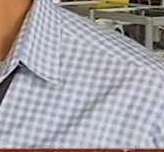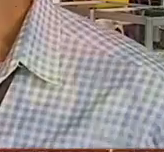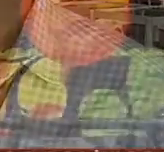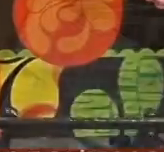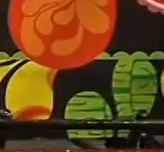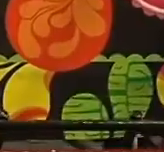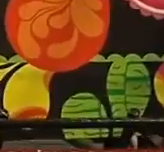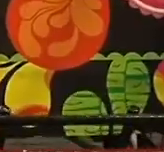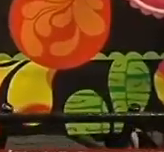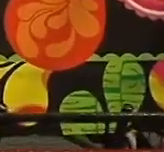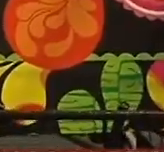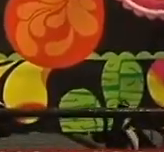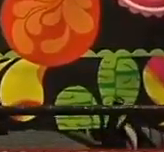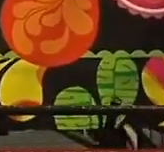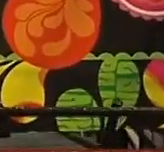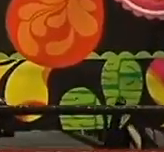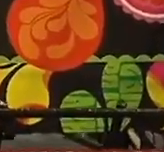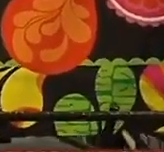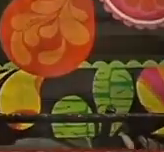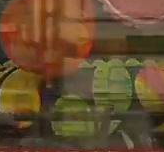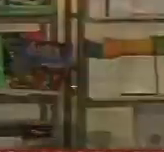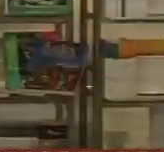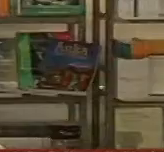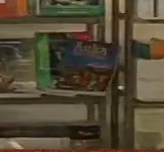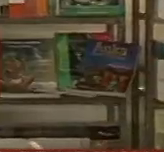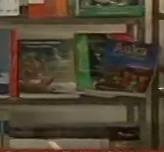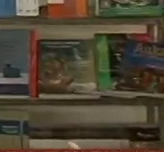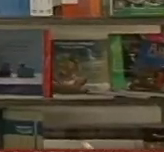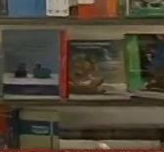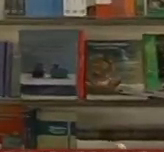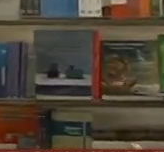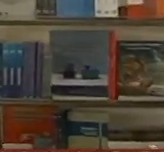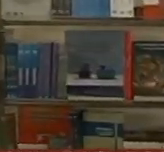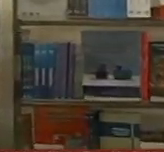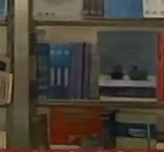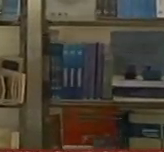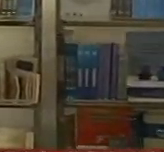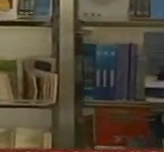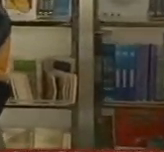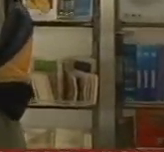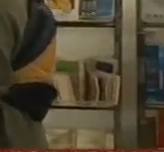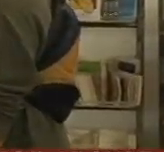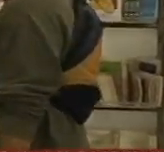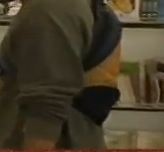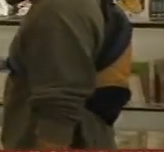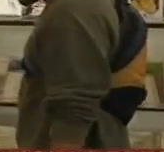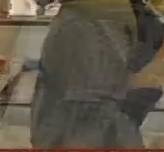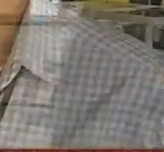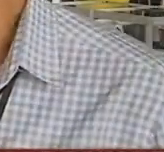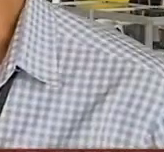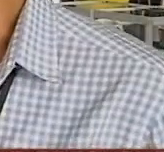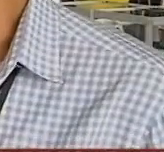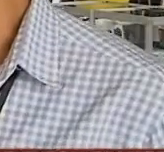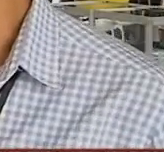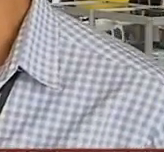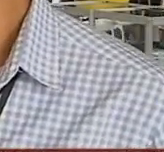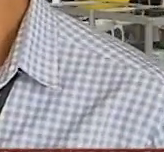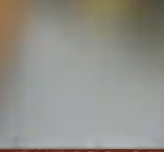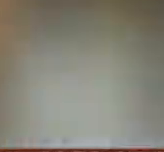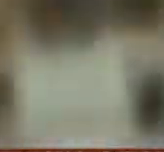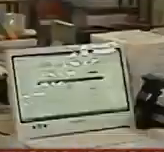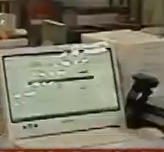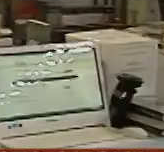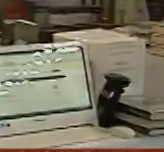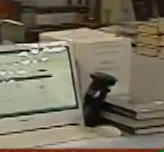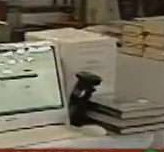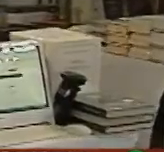pero encontramos ya una diversidad más amplia. El visitante viene por una cosa y termina llevándose lo que menos espera.